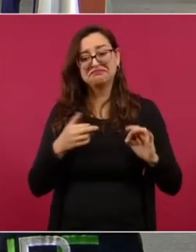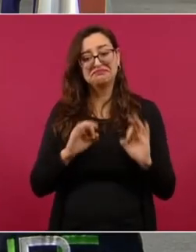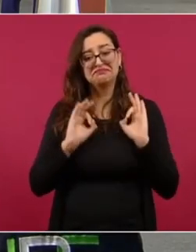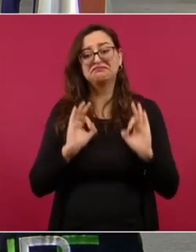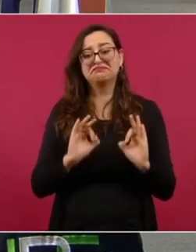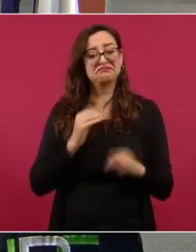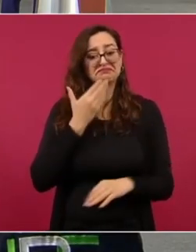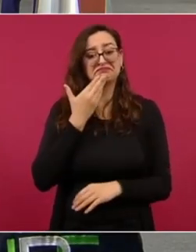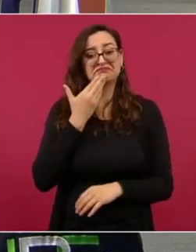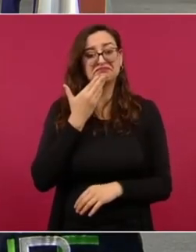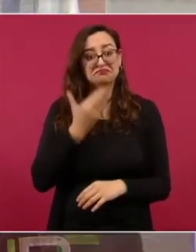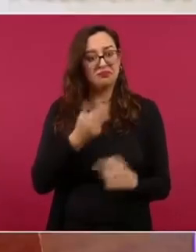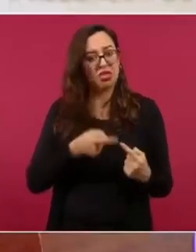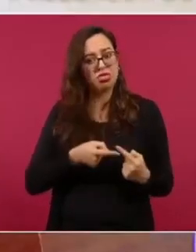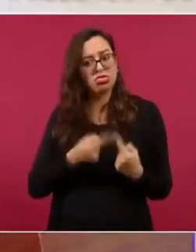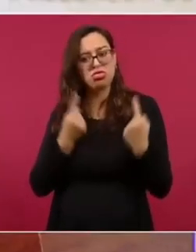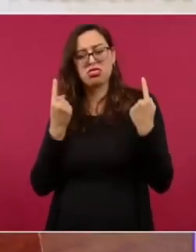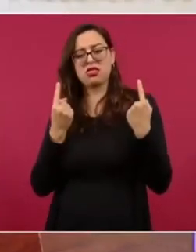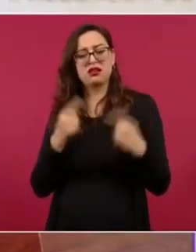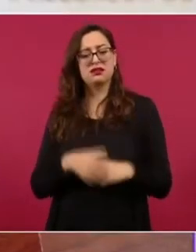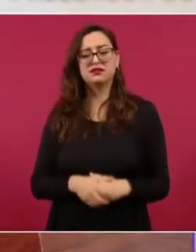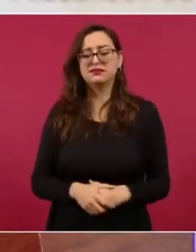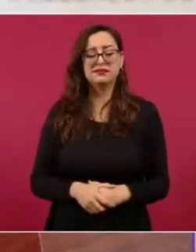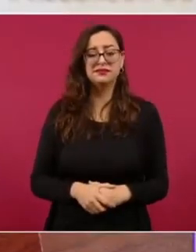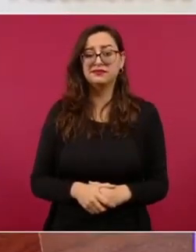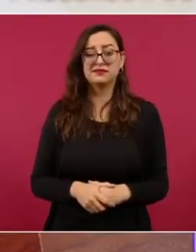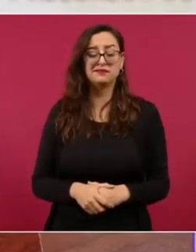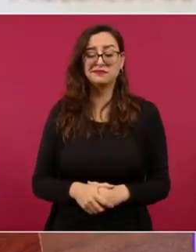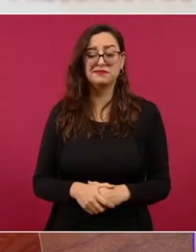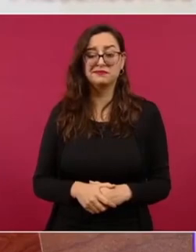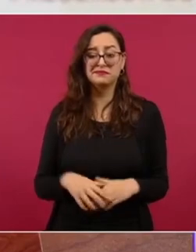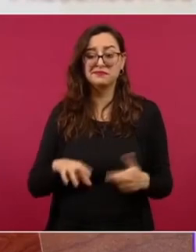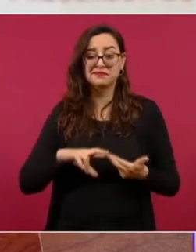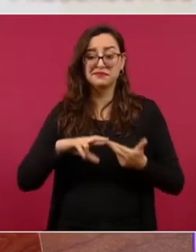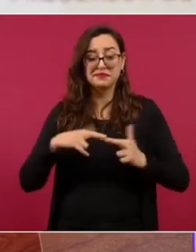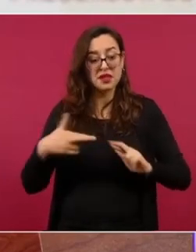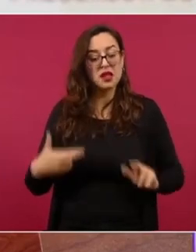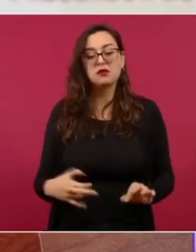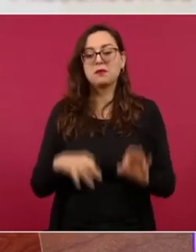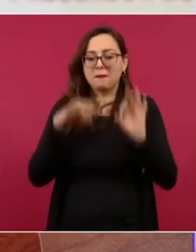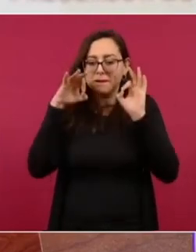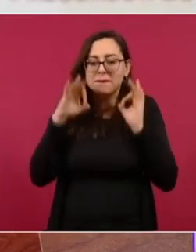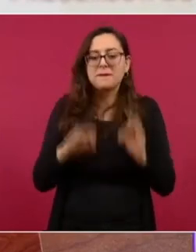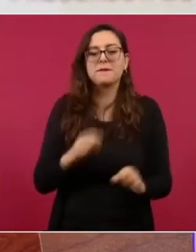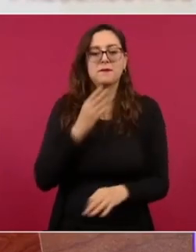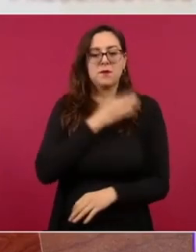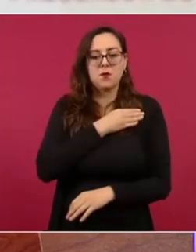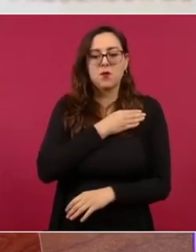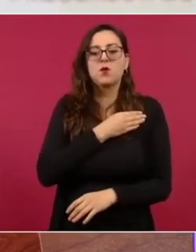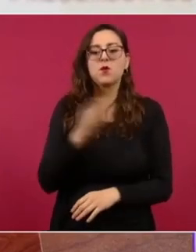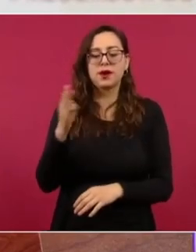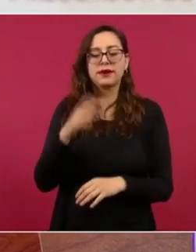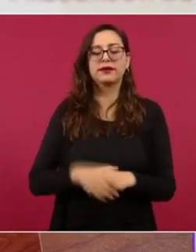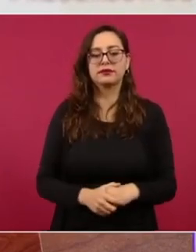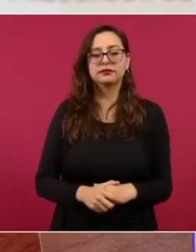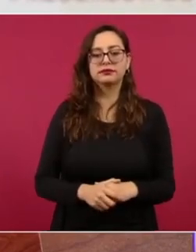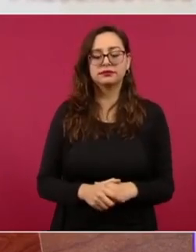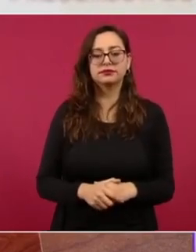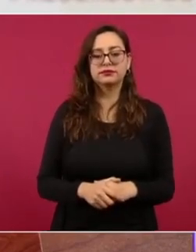tenemos muy buena relación con el gobierno de Estados Unidos